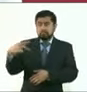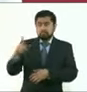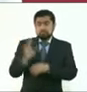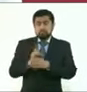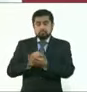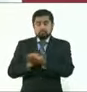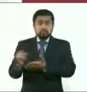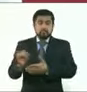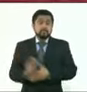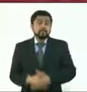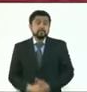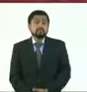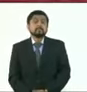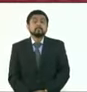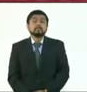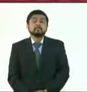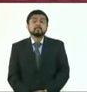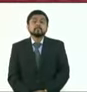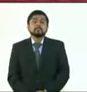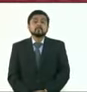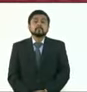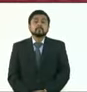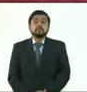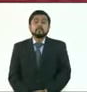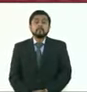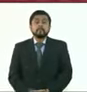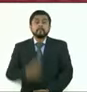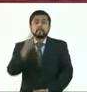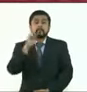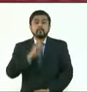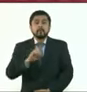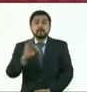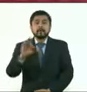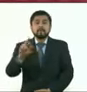Gracias. Continuamos con Frida Sánchez de La Razón.